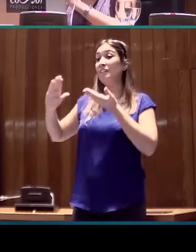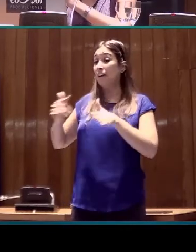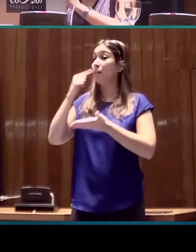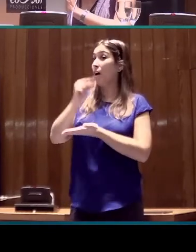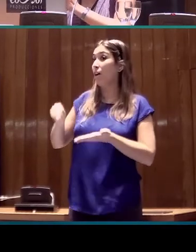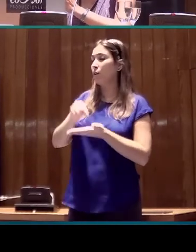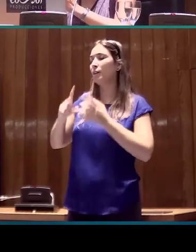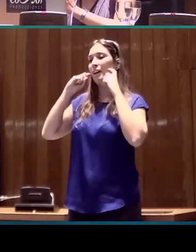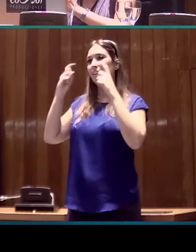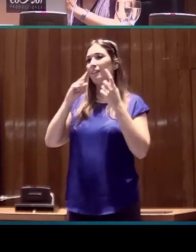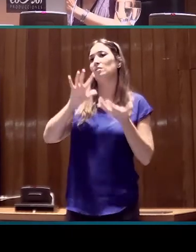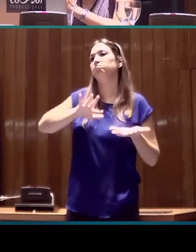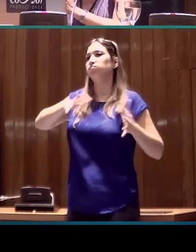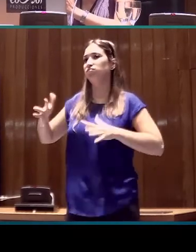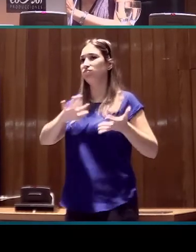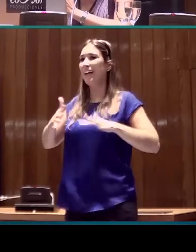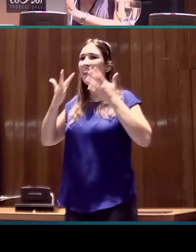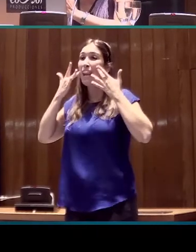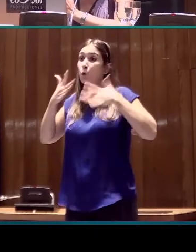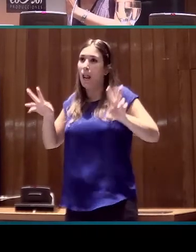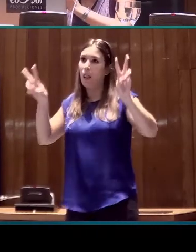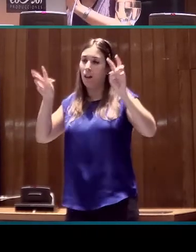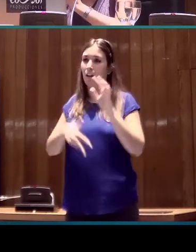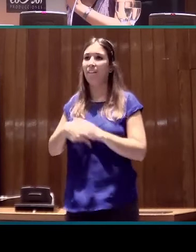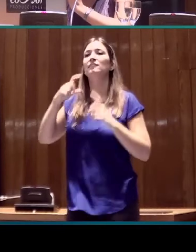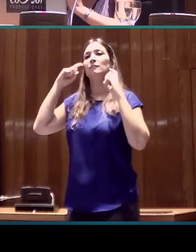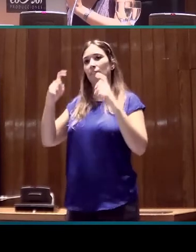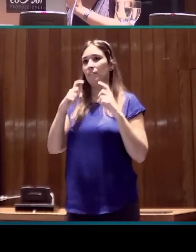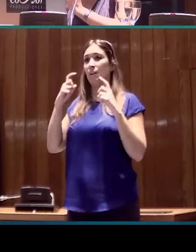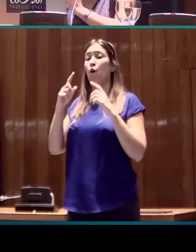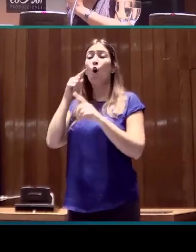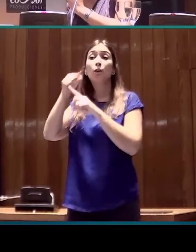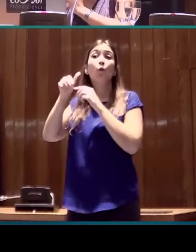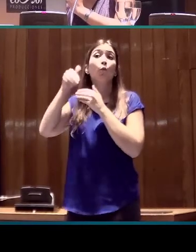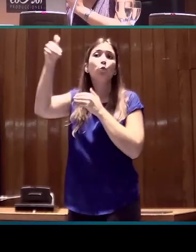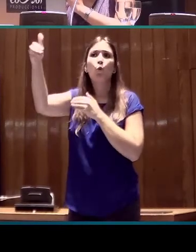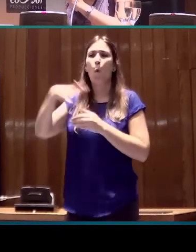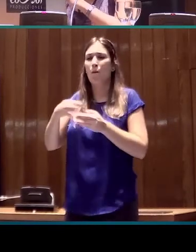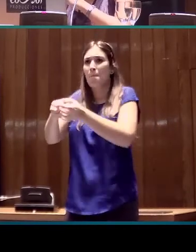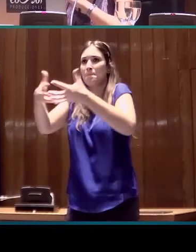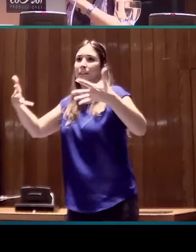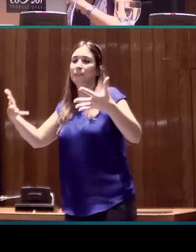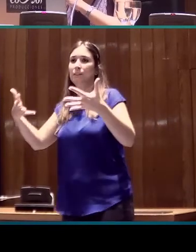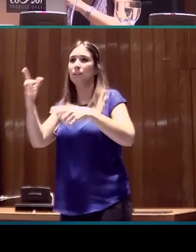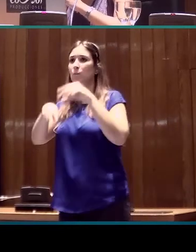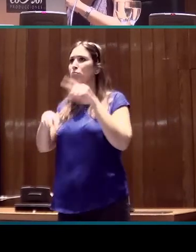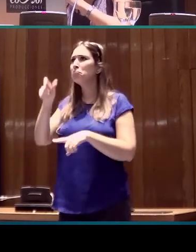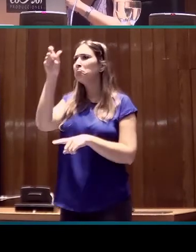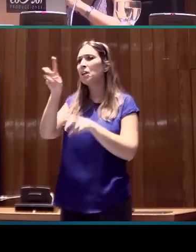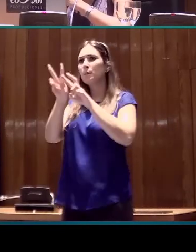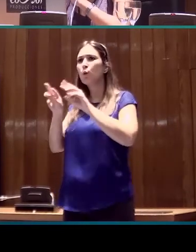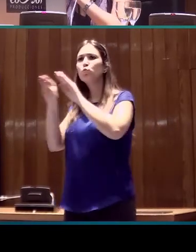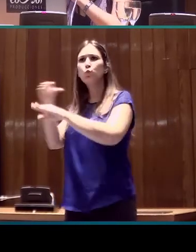hacer una transcripción neutra y general, pero que en el futuro pueda ser ampliada por investigadores